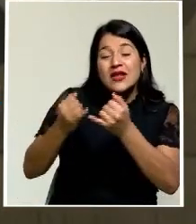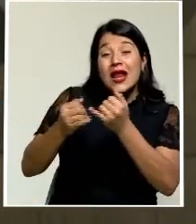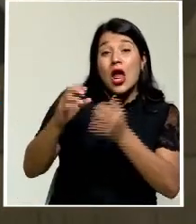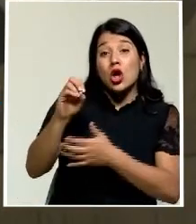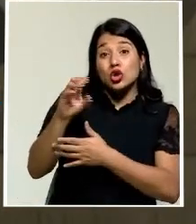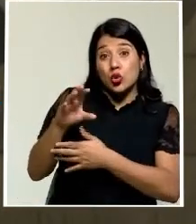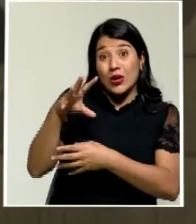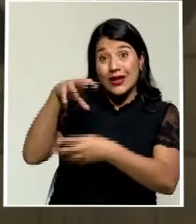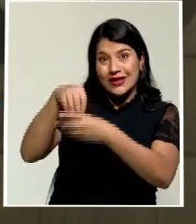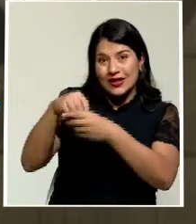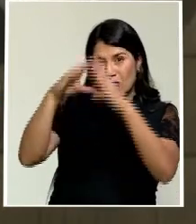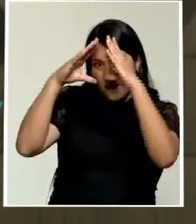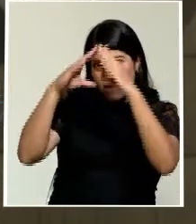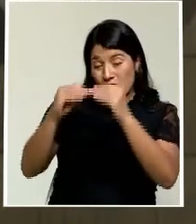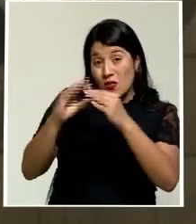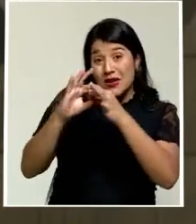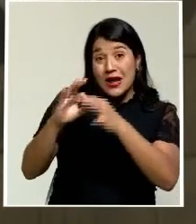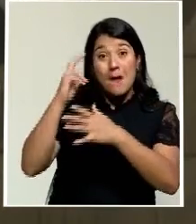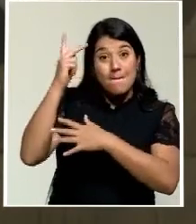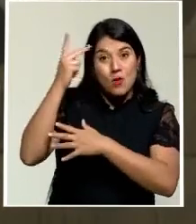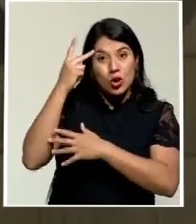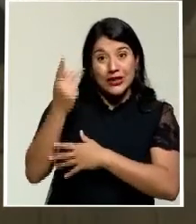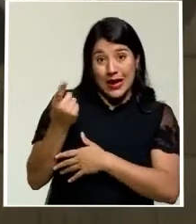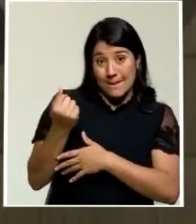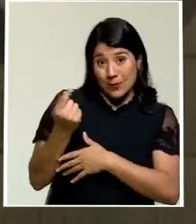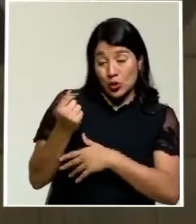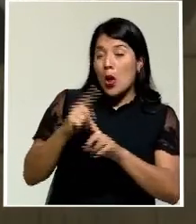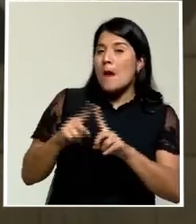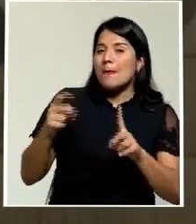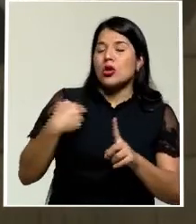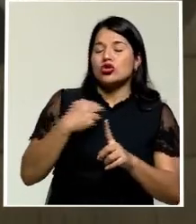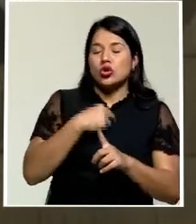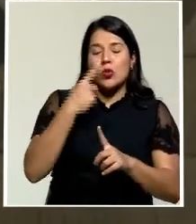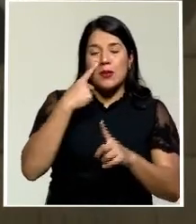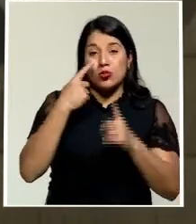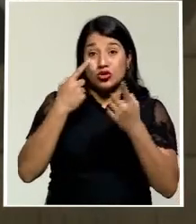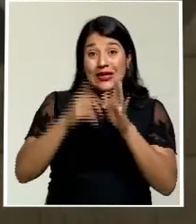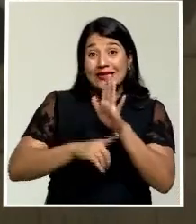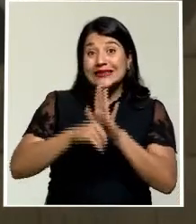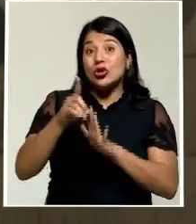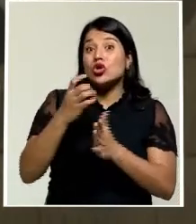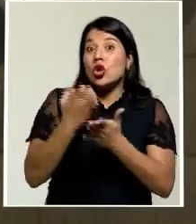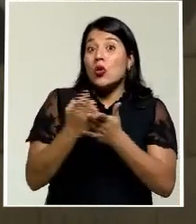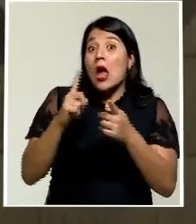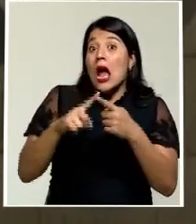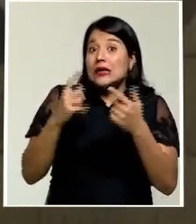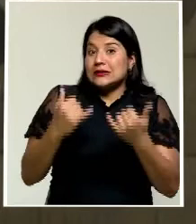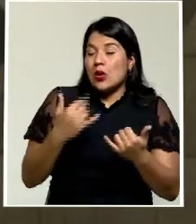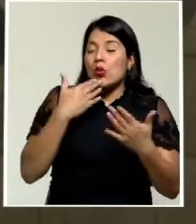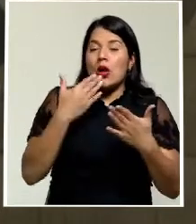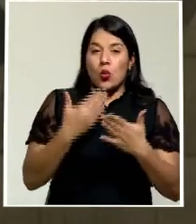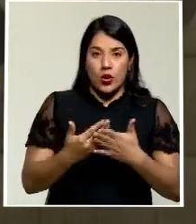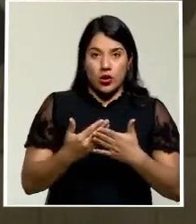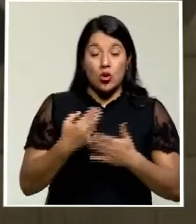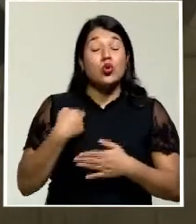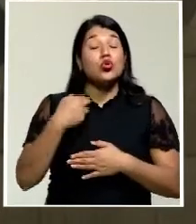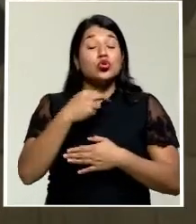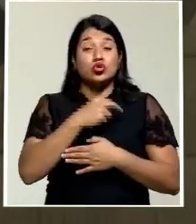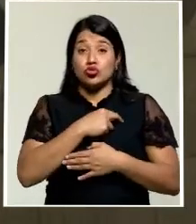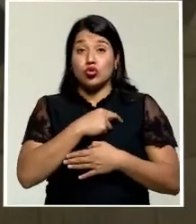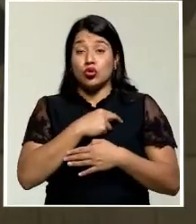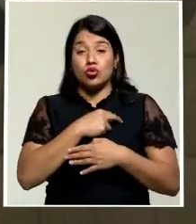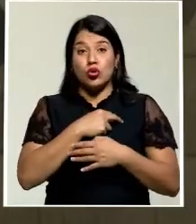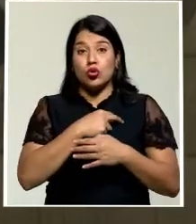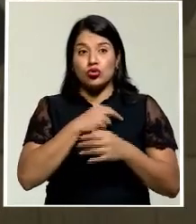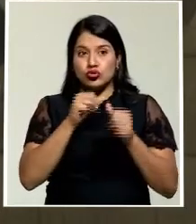del informe de política monetaria, pero lo que hemos visto es que en efecto el desempeño económico hasta ahora ha sido muy bueno. Estamos en línea con lo que